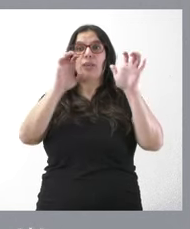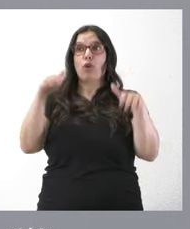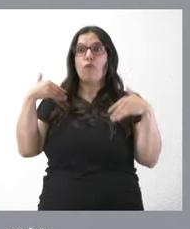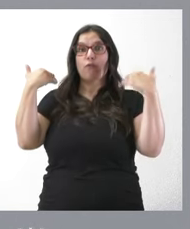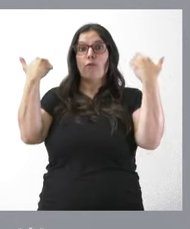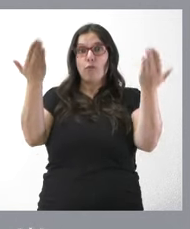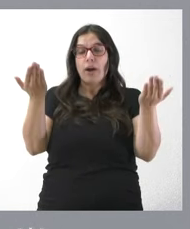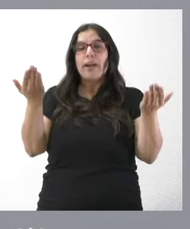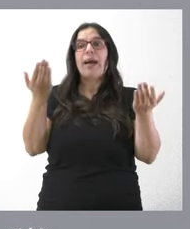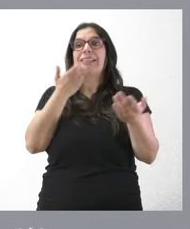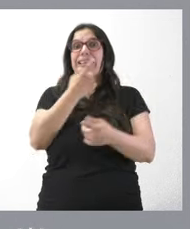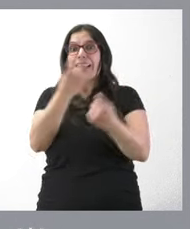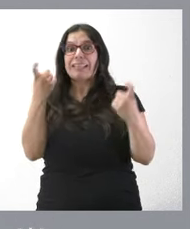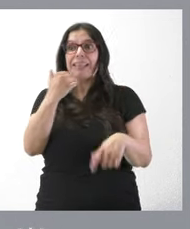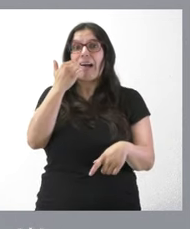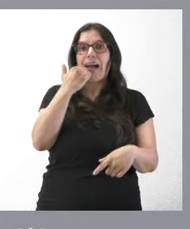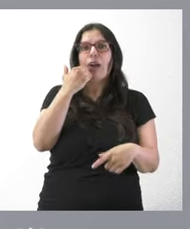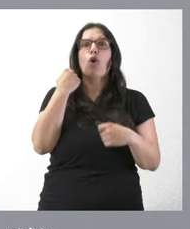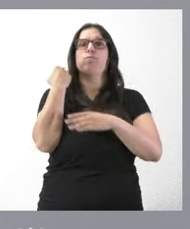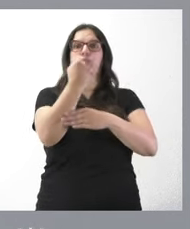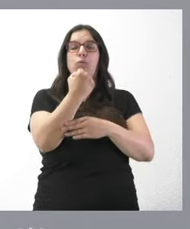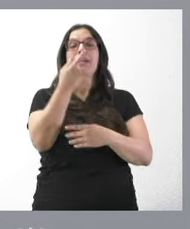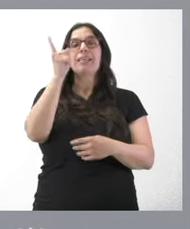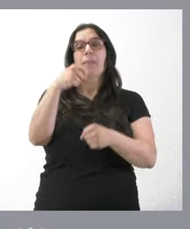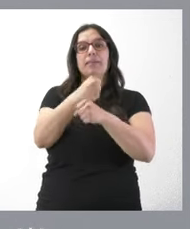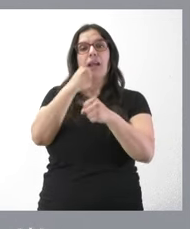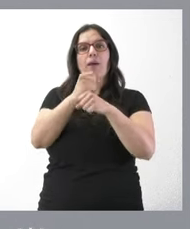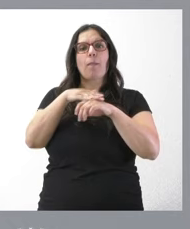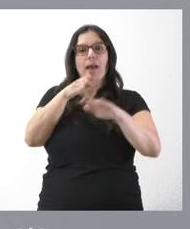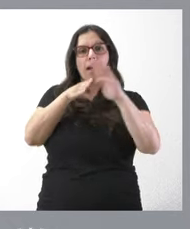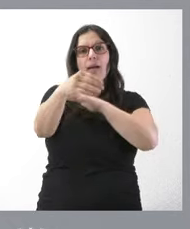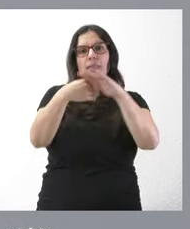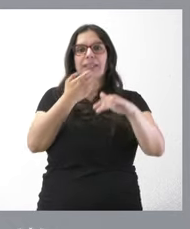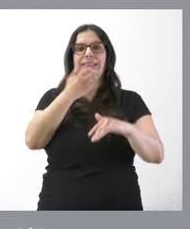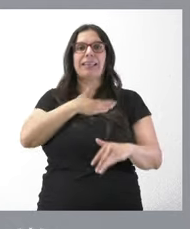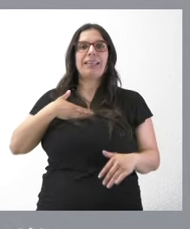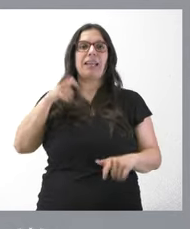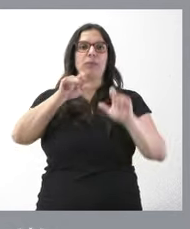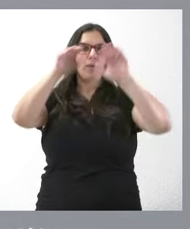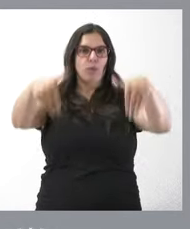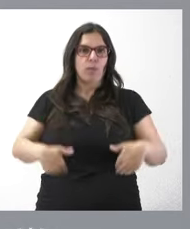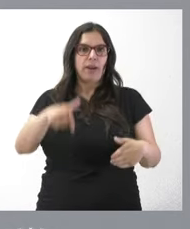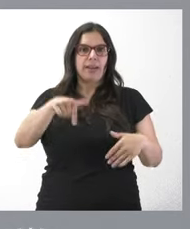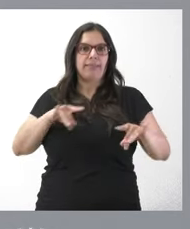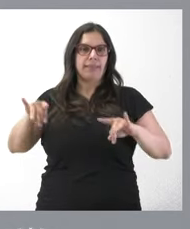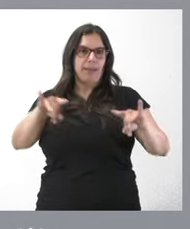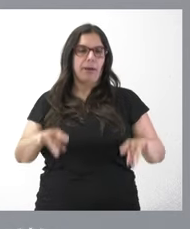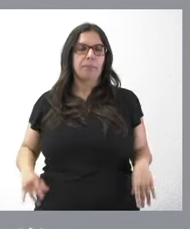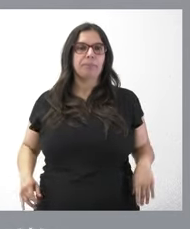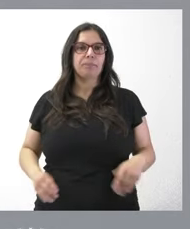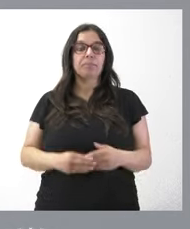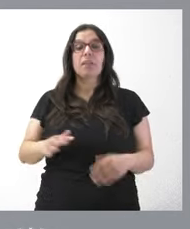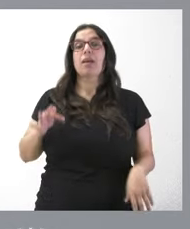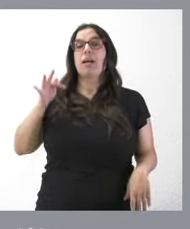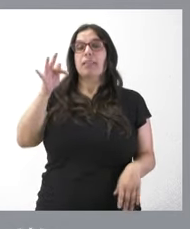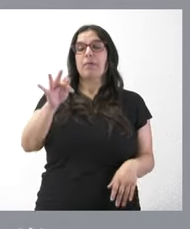especial situación de necesidad en el exterior y el trabajo de facilitar el acceso de retorno a aquellos ciudadanos que quieran volver a su tierra. Además,